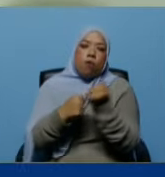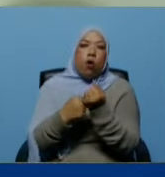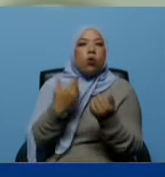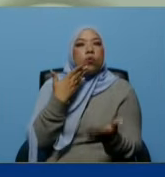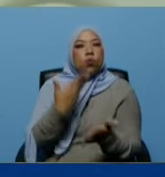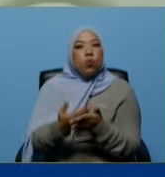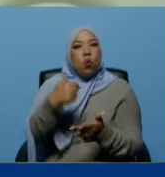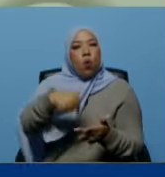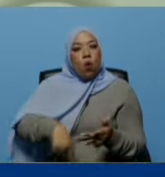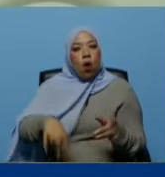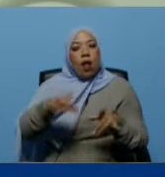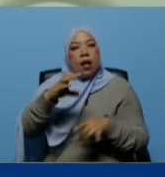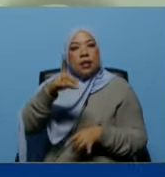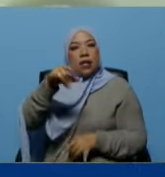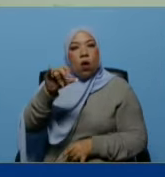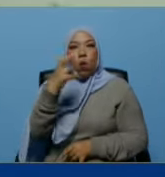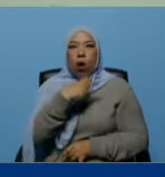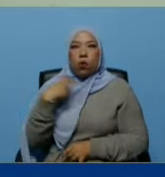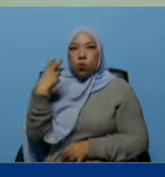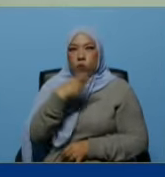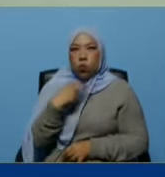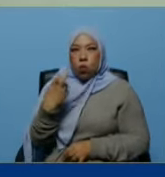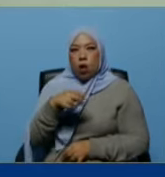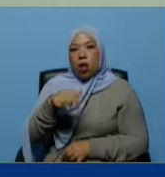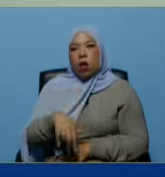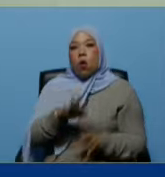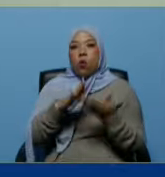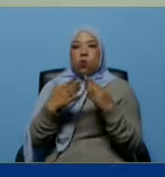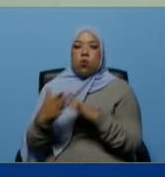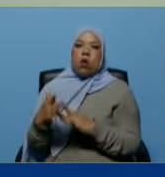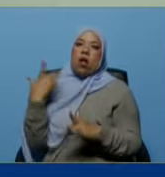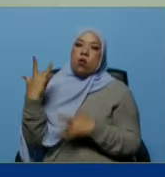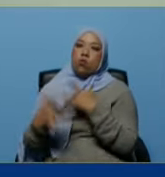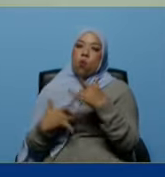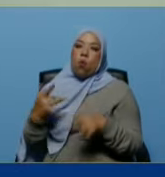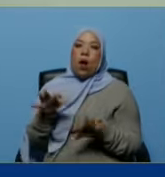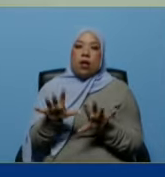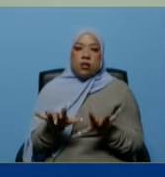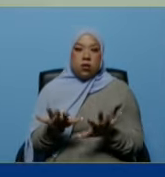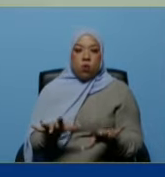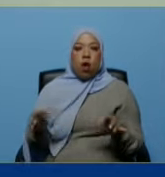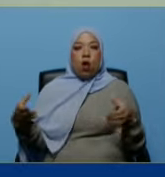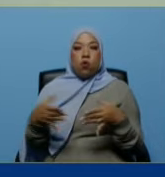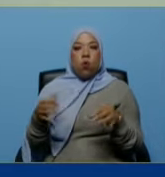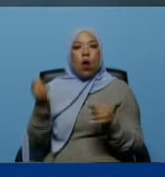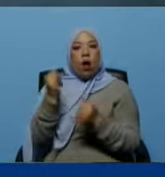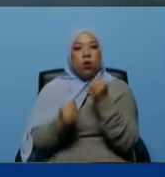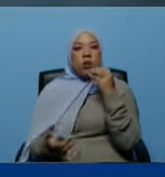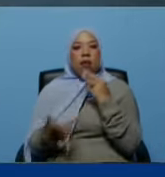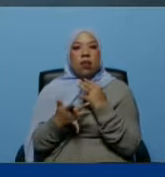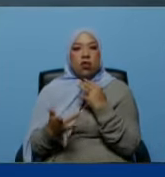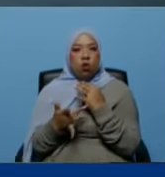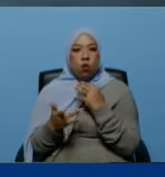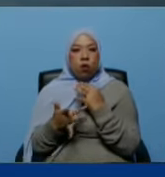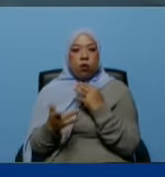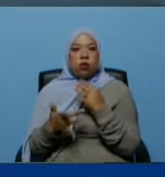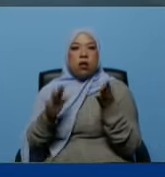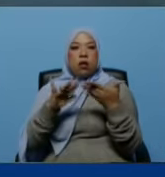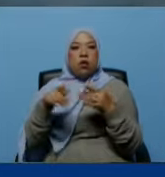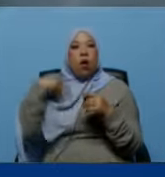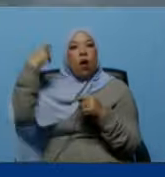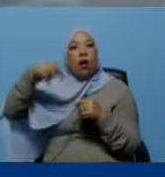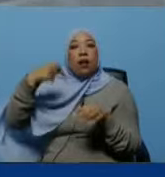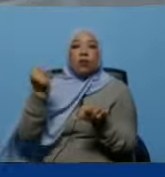rehabilitar este centro odontológico por acá tenemos como lo dice el secretario equipos de última tecnología tenemos cámaras